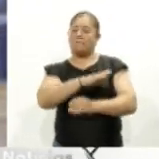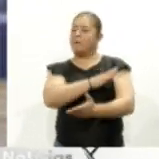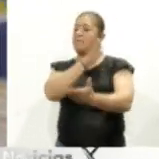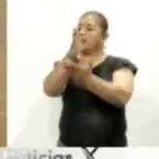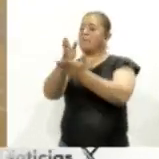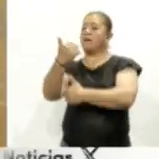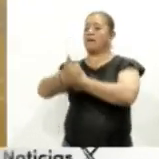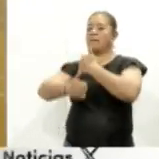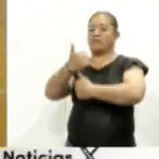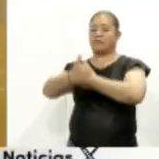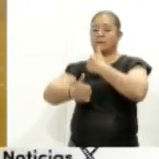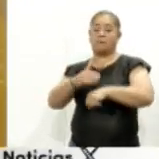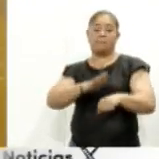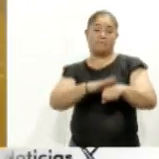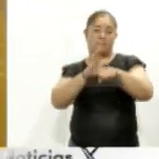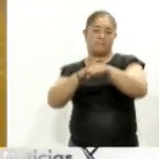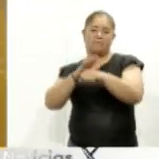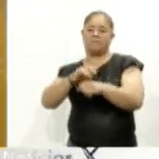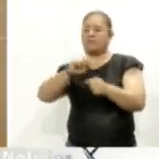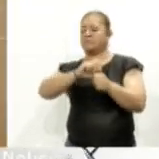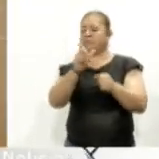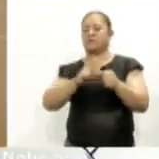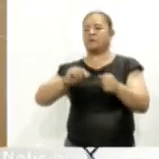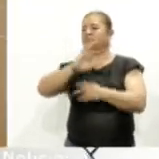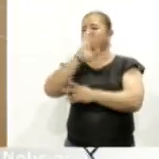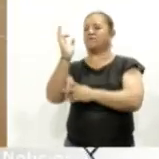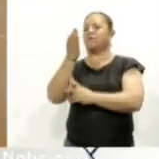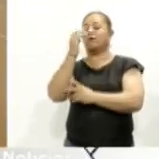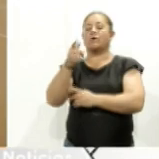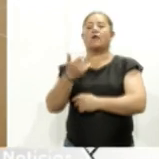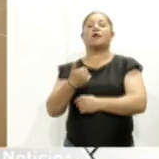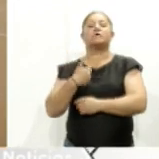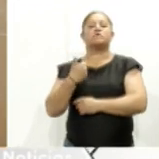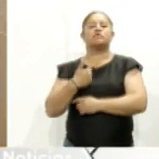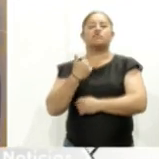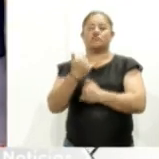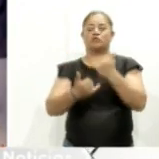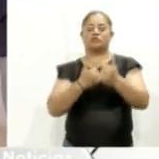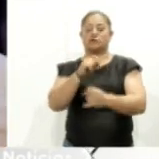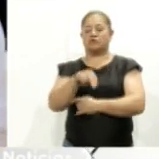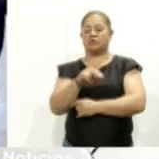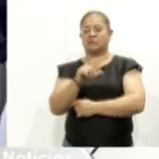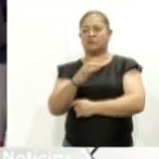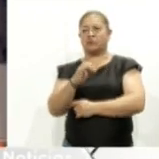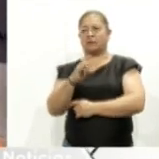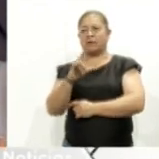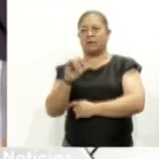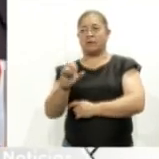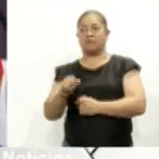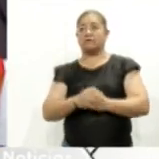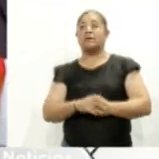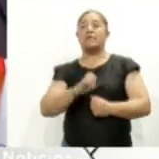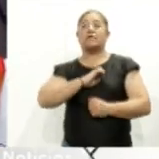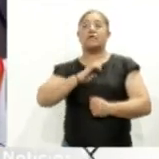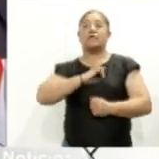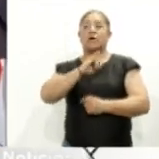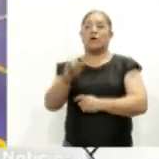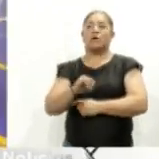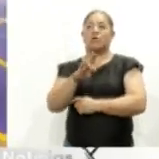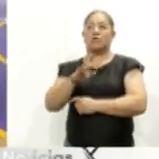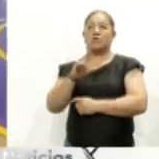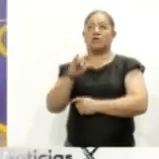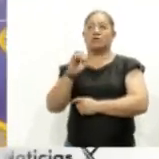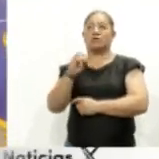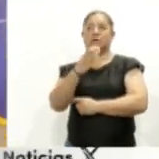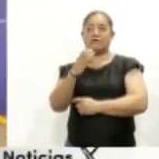competencias de mayor como el Nacional Federado y de Junior Juegos Nacionales. El entrenador Julio César Sosa Delgadillo